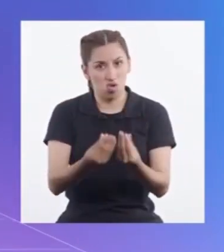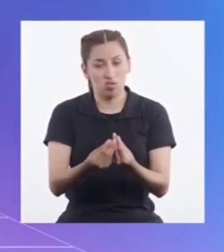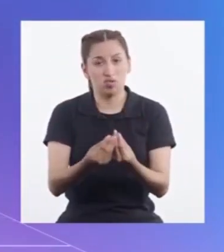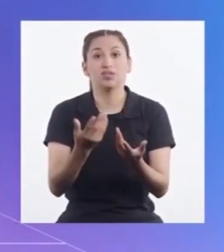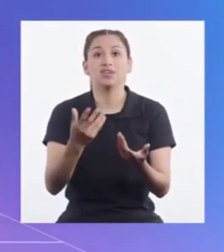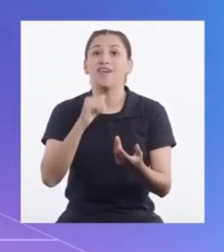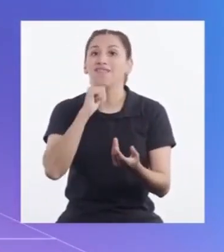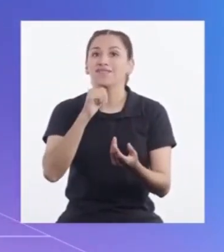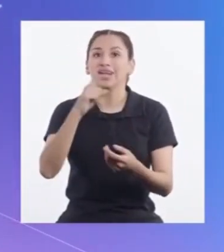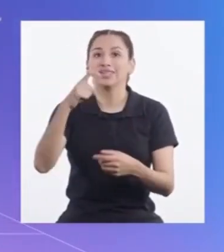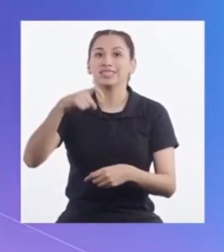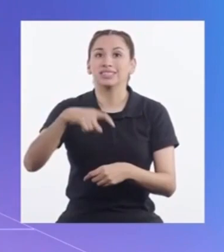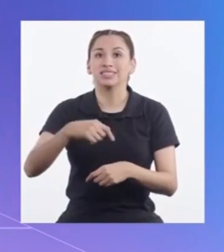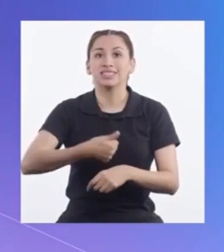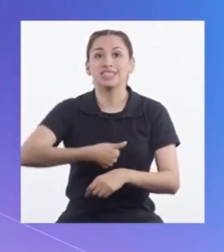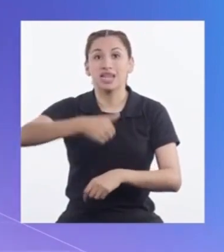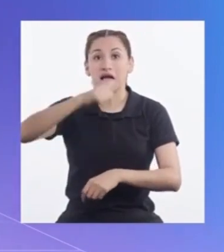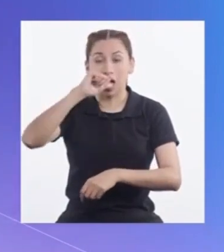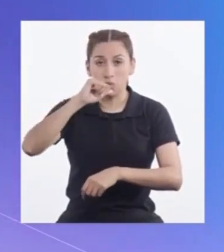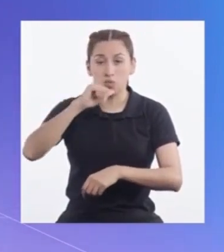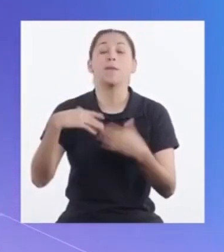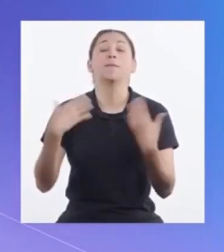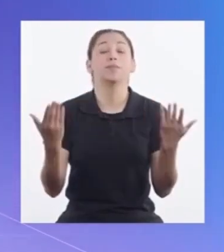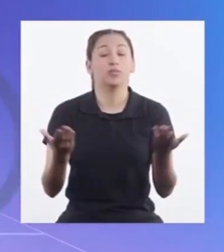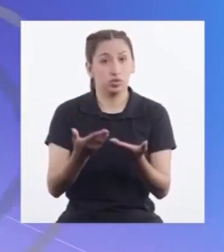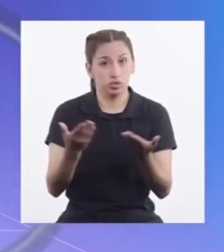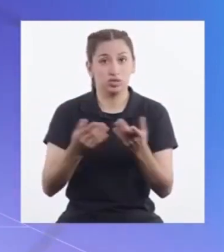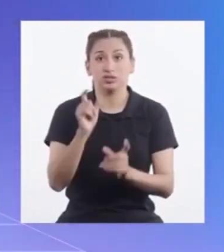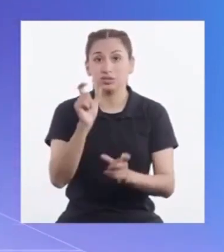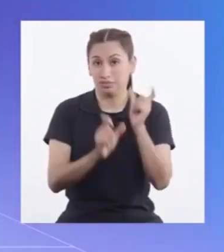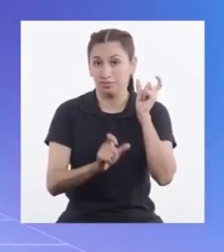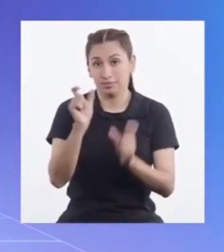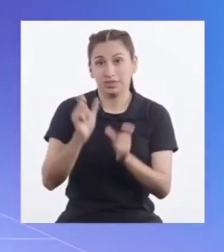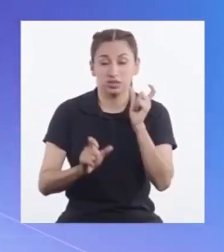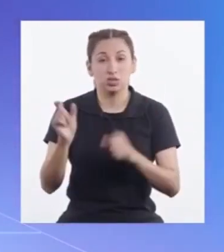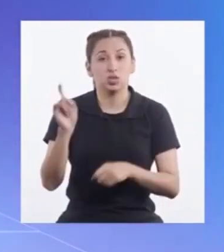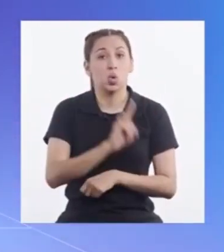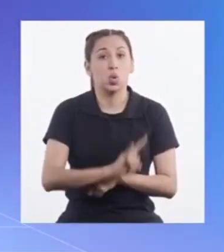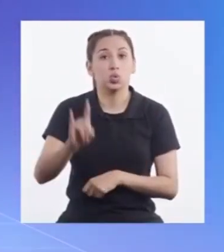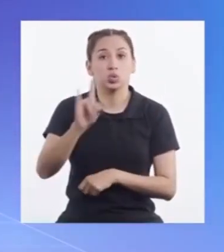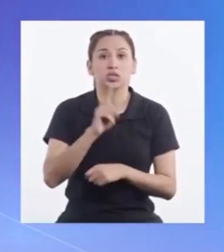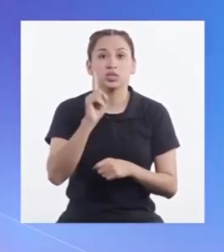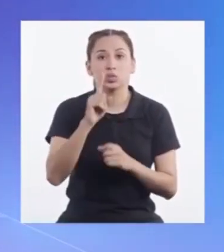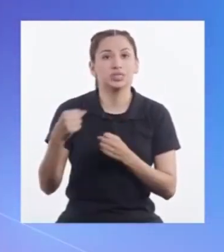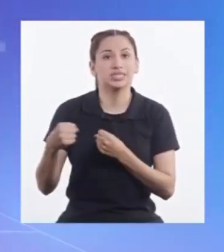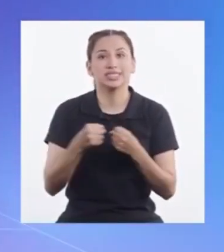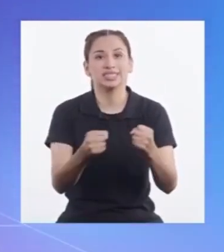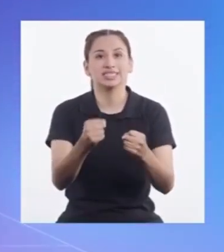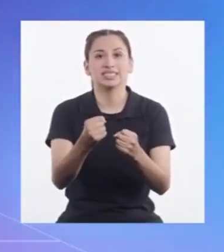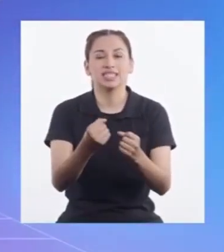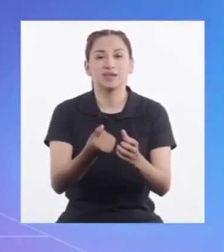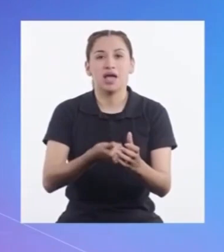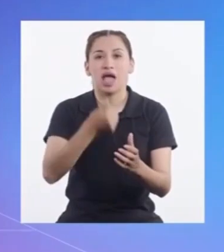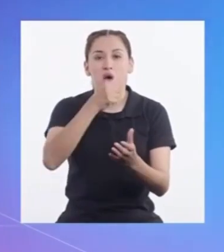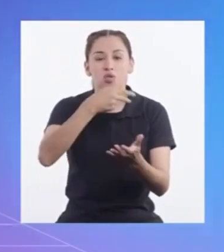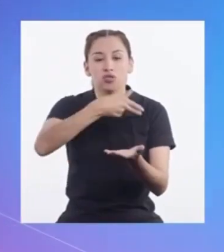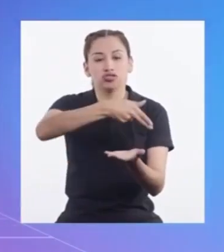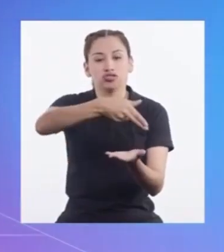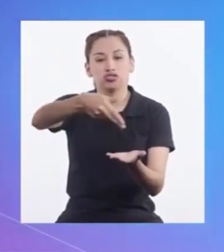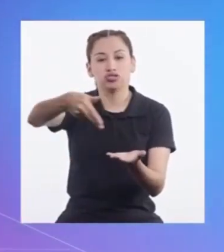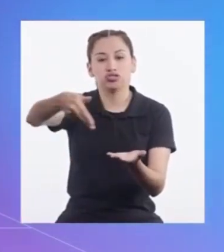escasa Para regar Los campos Por ello Las personas Utilizan sistemas De riego